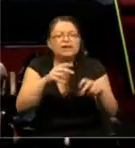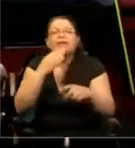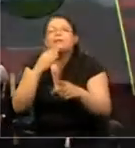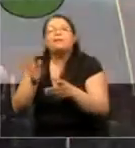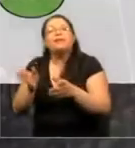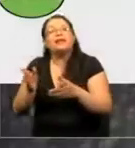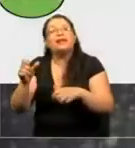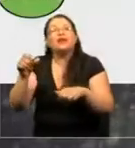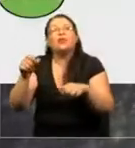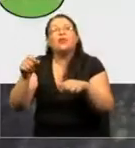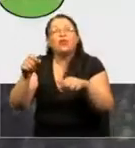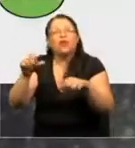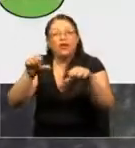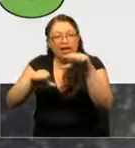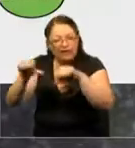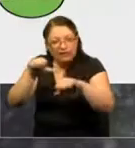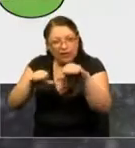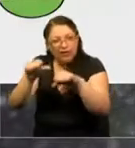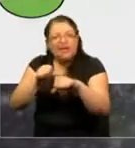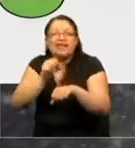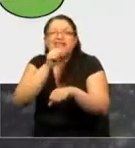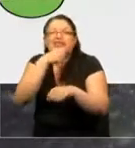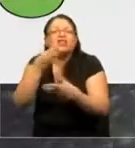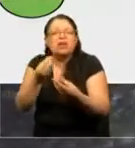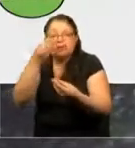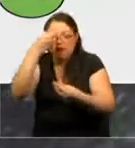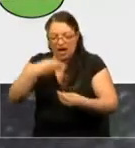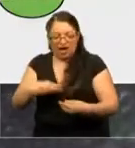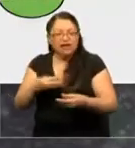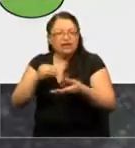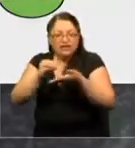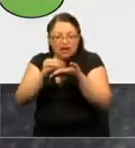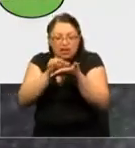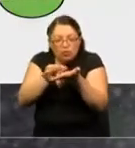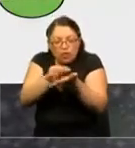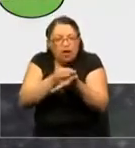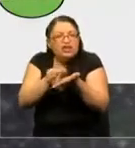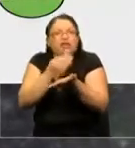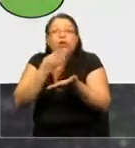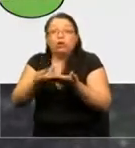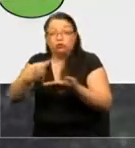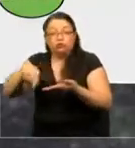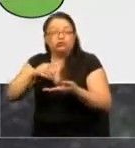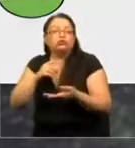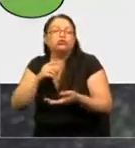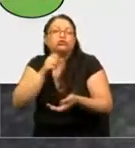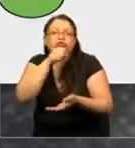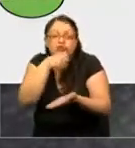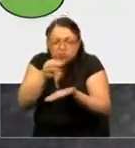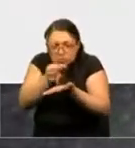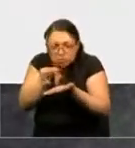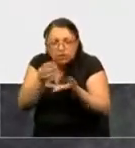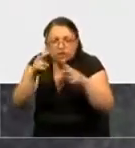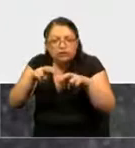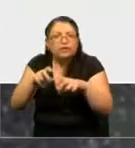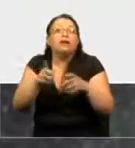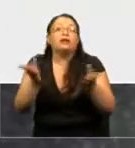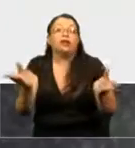que es lo que ocurre a escala celular cuando envejecemos. La convergencia de estas dos disciplinas se denomina la gerosciencia.